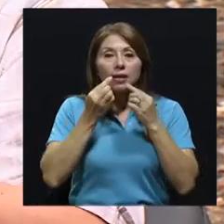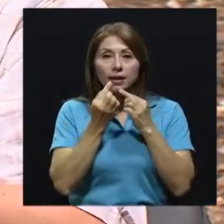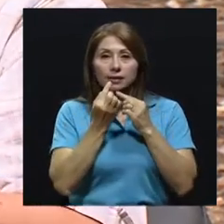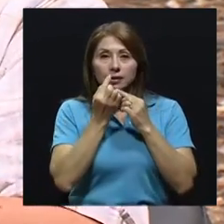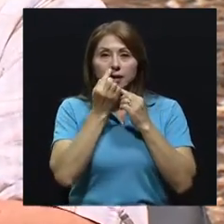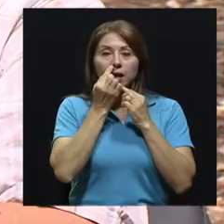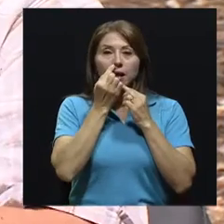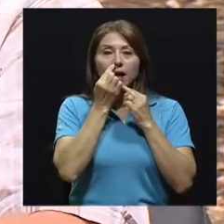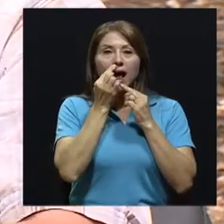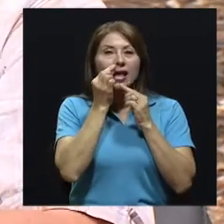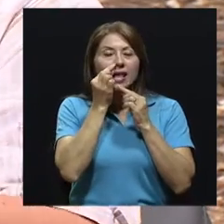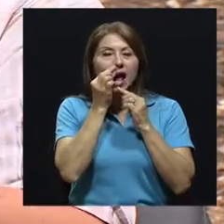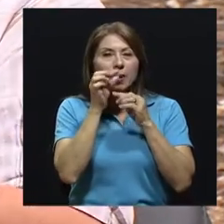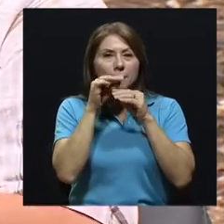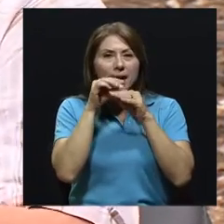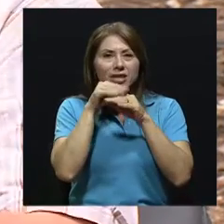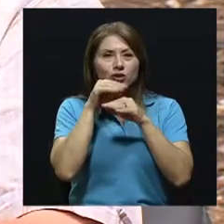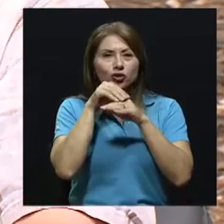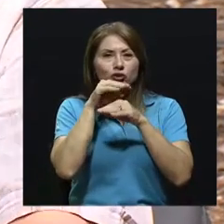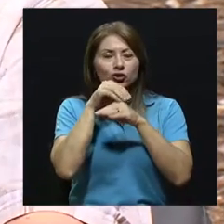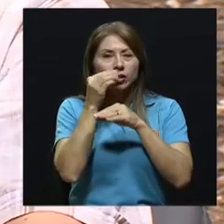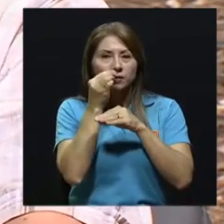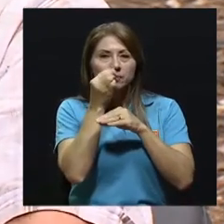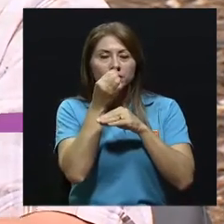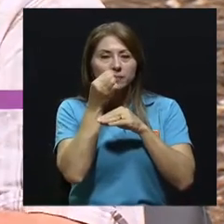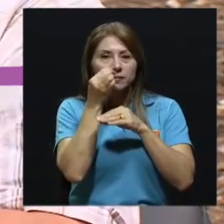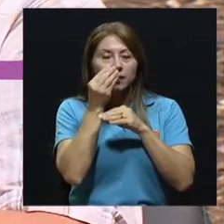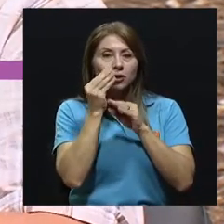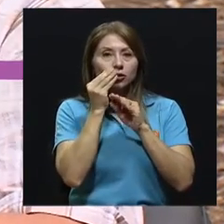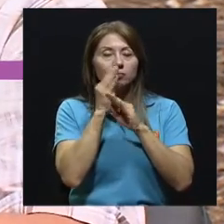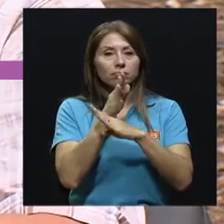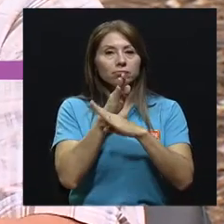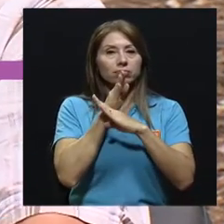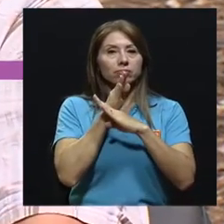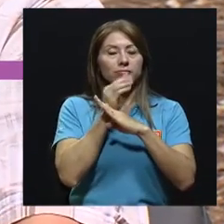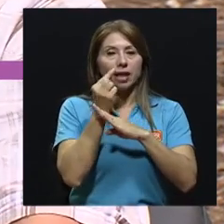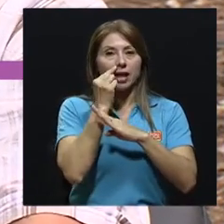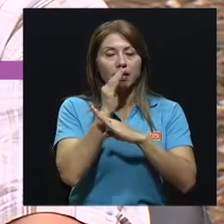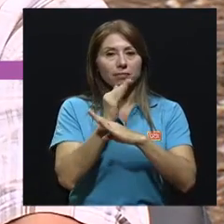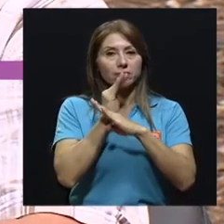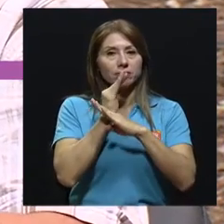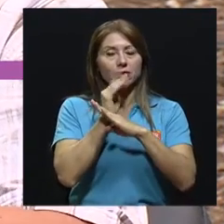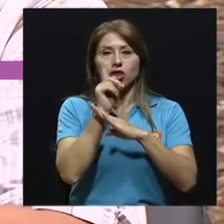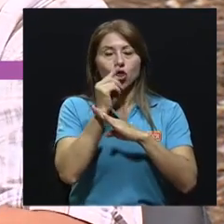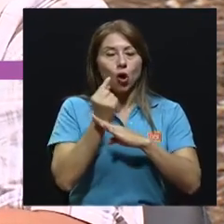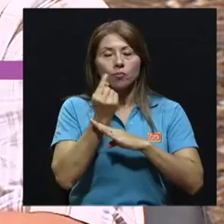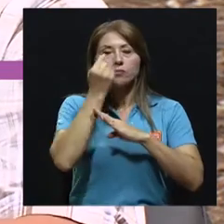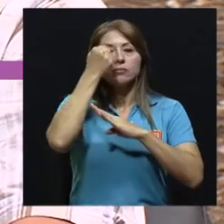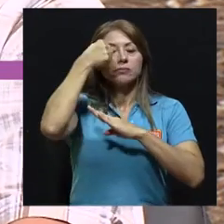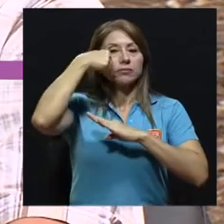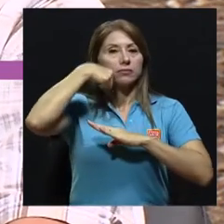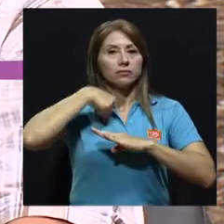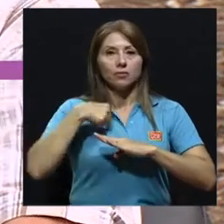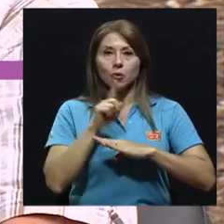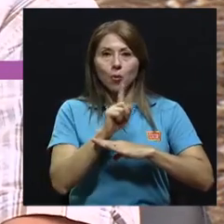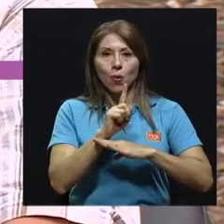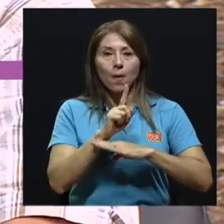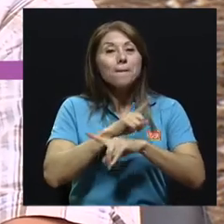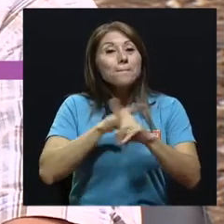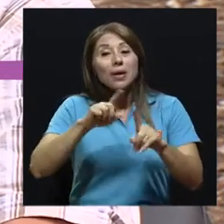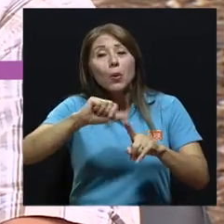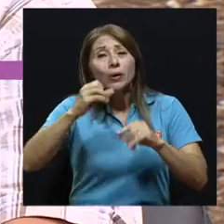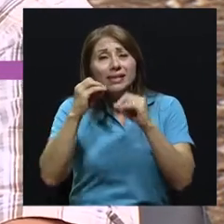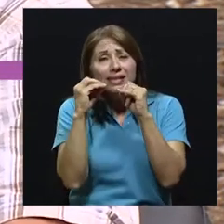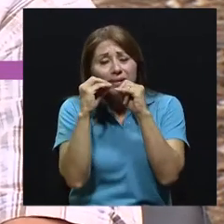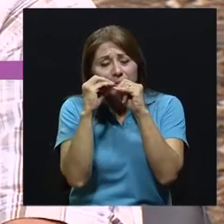en la mucosa también de la nariz, que es una defensa natural contra ese tipo de partículas. Pero las partículas más finas, bueno, pueden